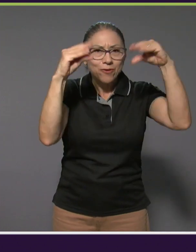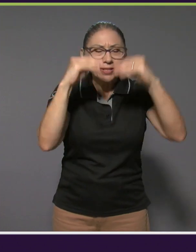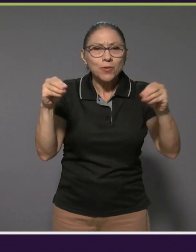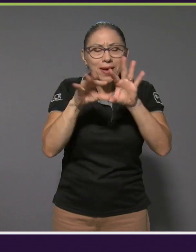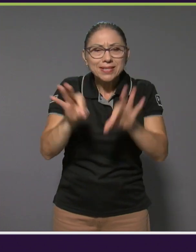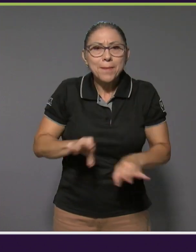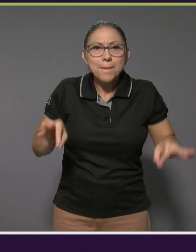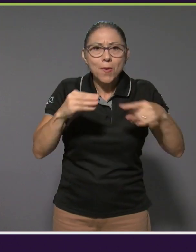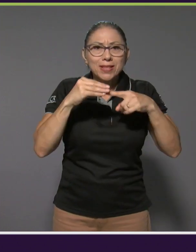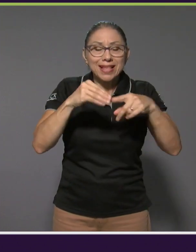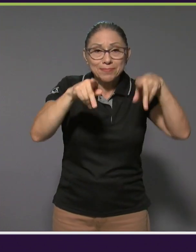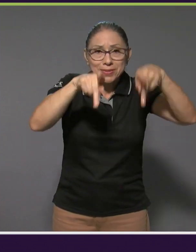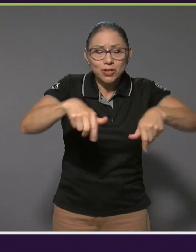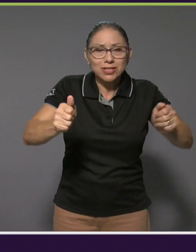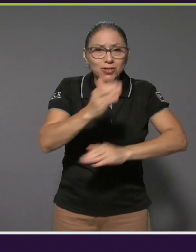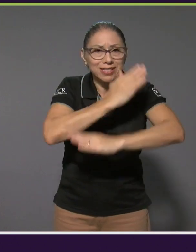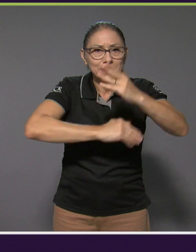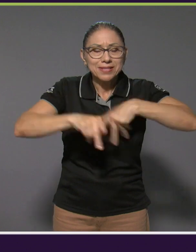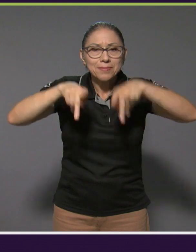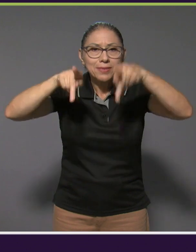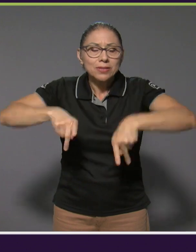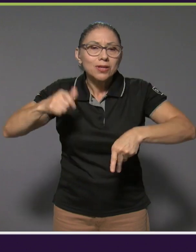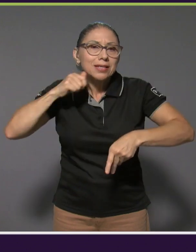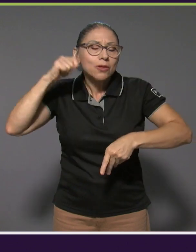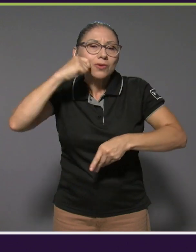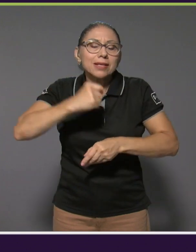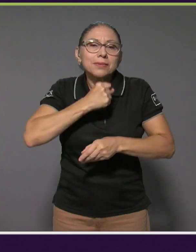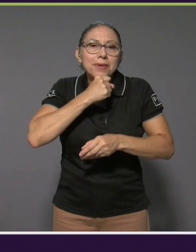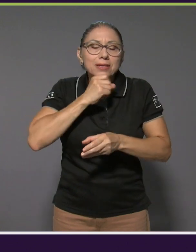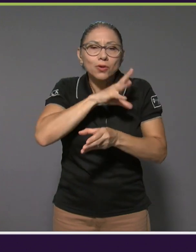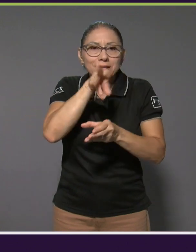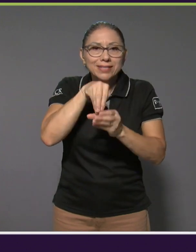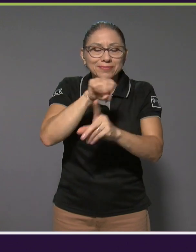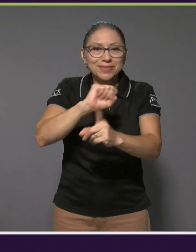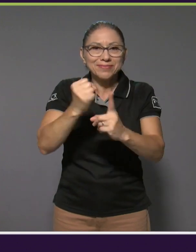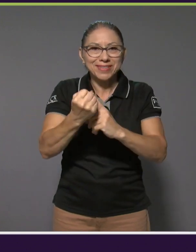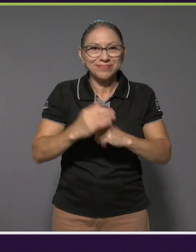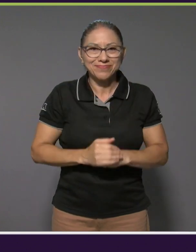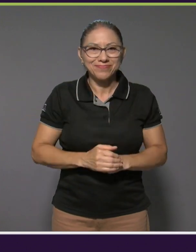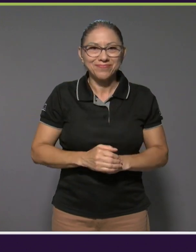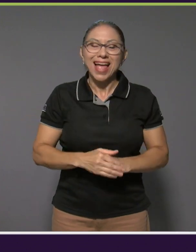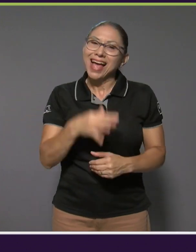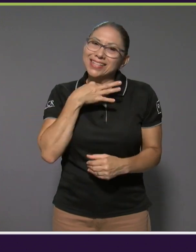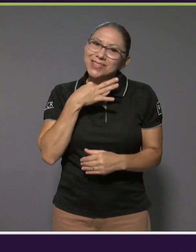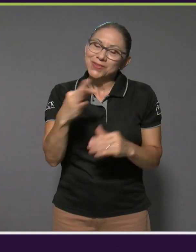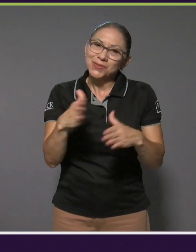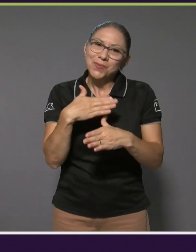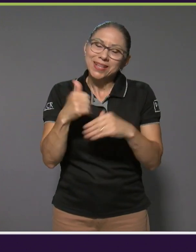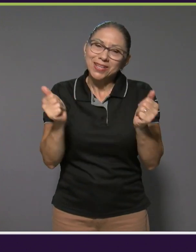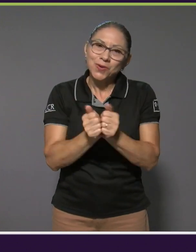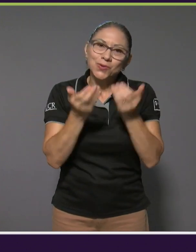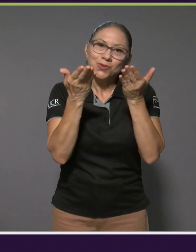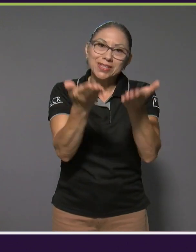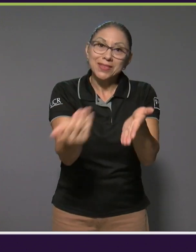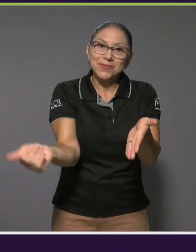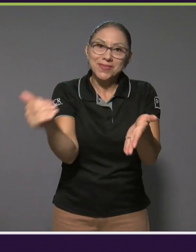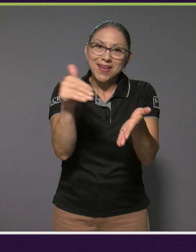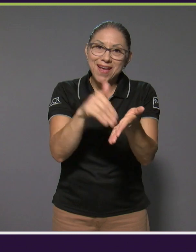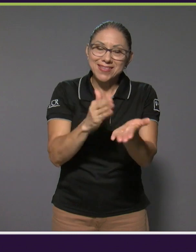información más destacada sobre la inclusión de las personas con discapacidad y personas adultas mayores. Ha sido un gusto compartir con usted una semana